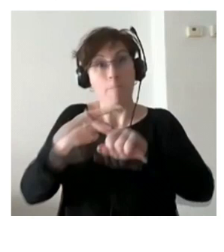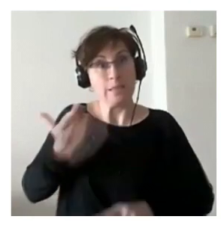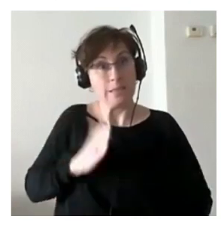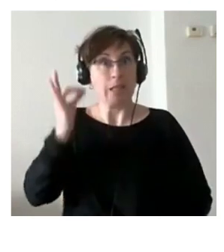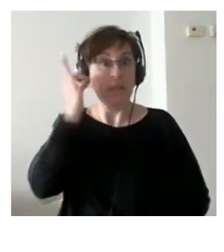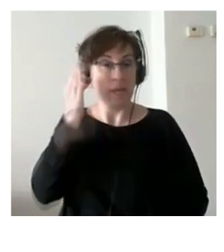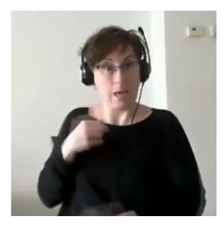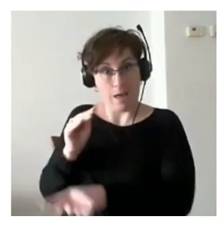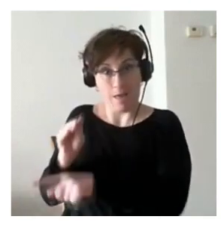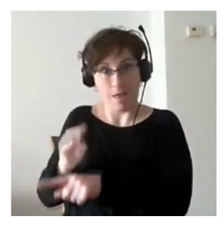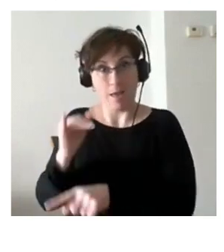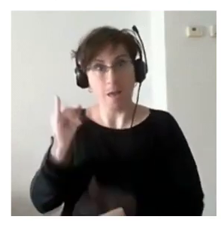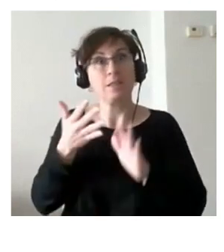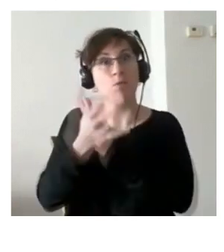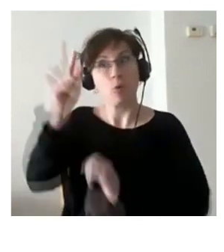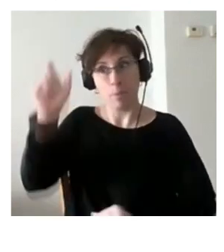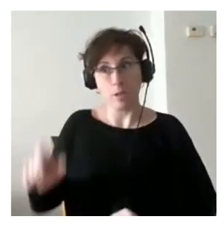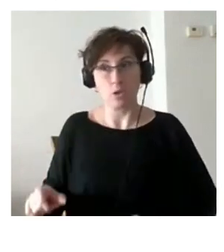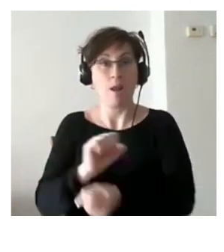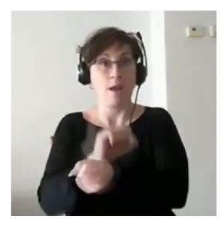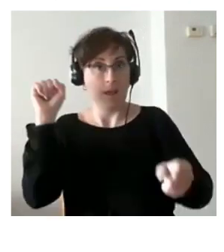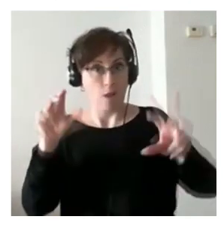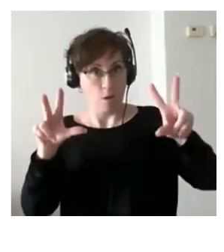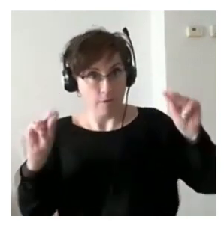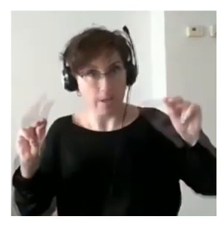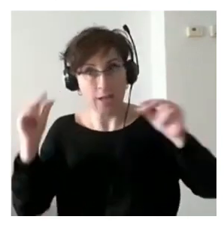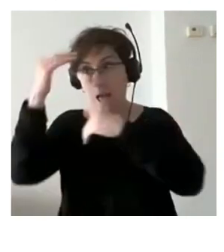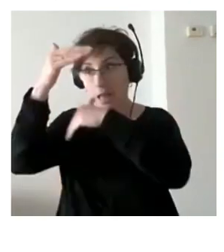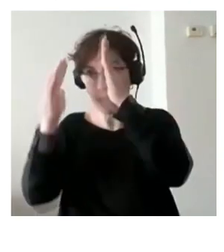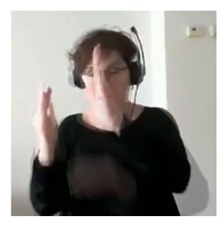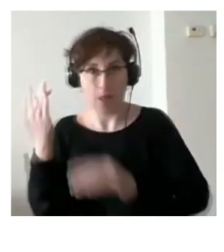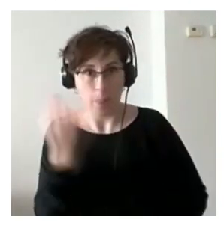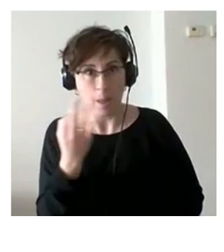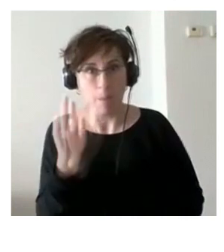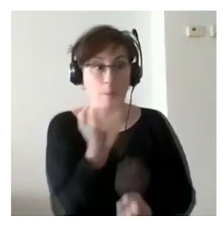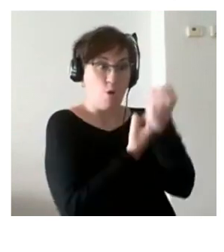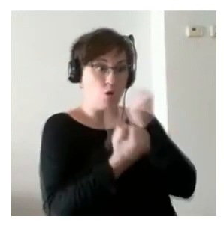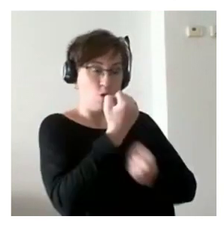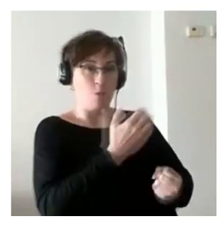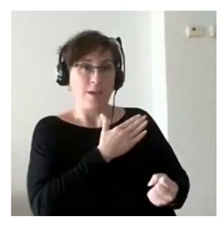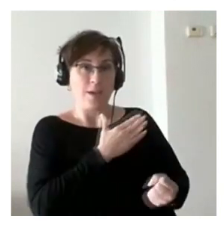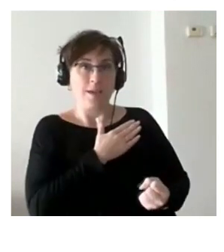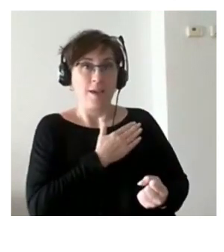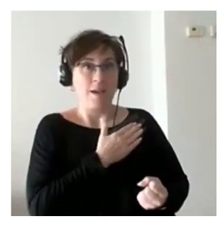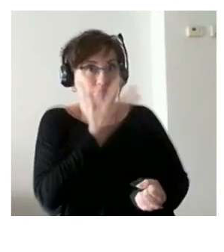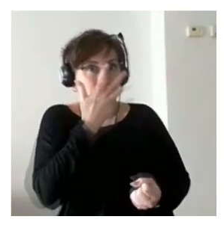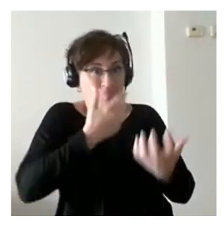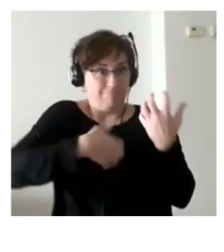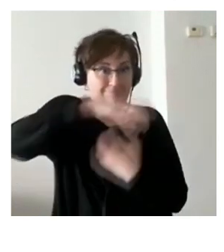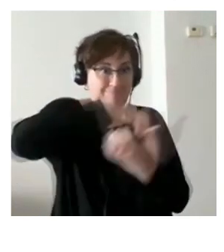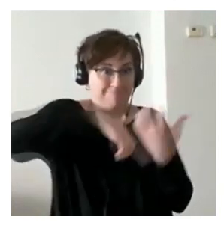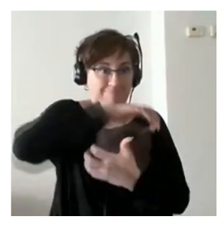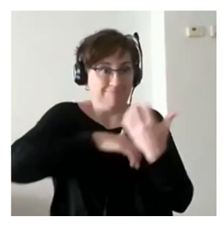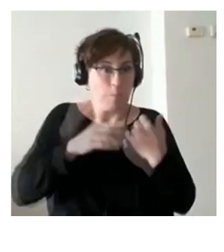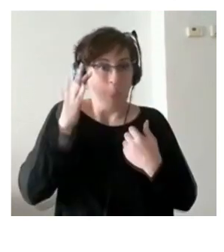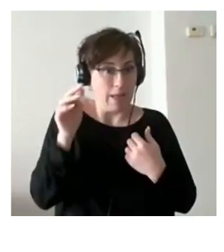sale de un centro a la que tienes que atender y a la que hay una economía que tienes que tener bueno una persona que va a depender de ti y